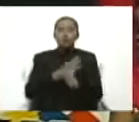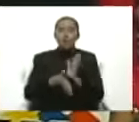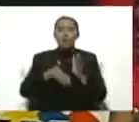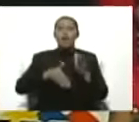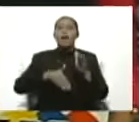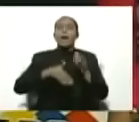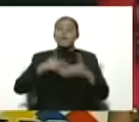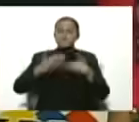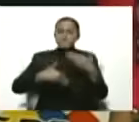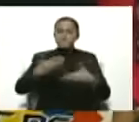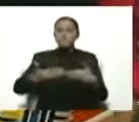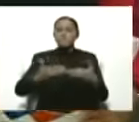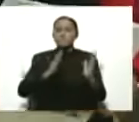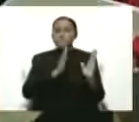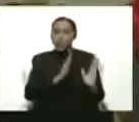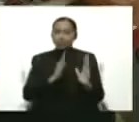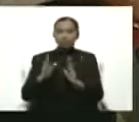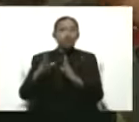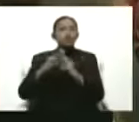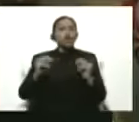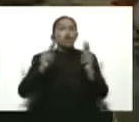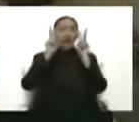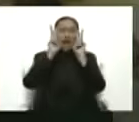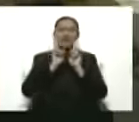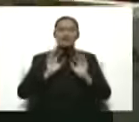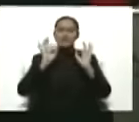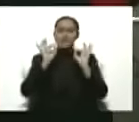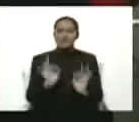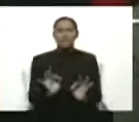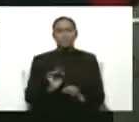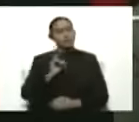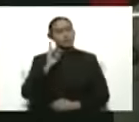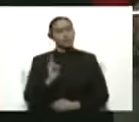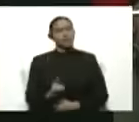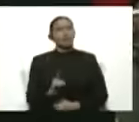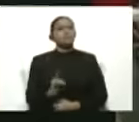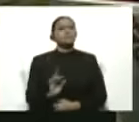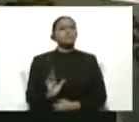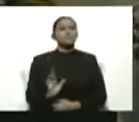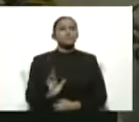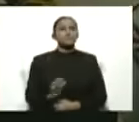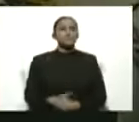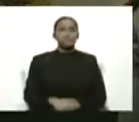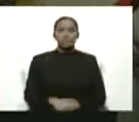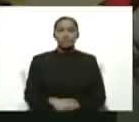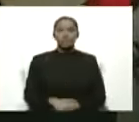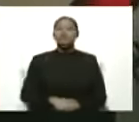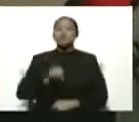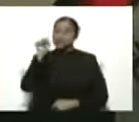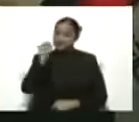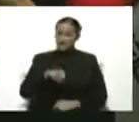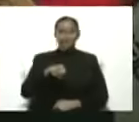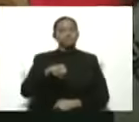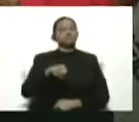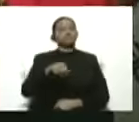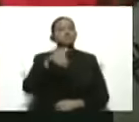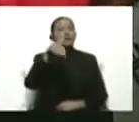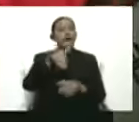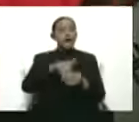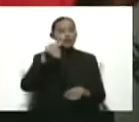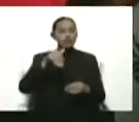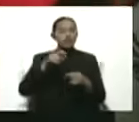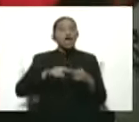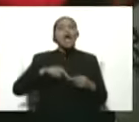limpio como debe ser. Lo demás, bueno, son cuentos. Habrá elecciones el próximo